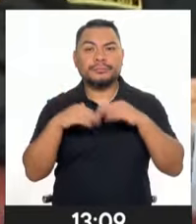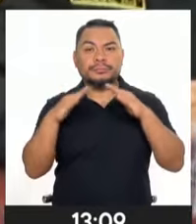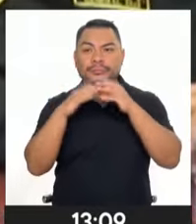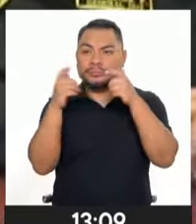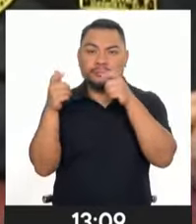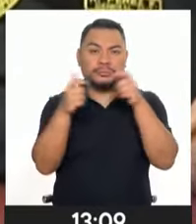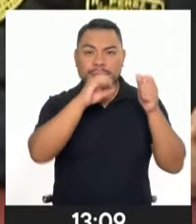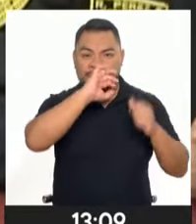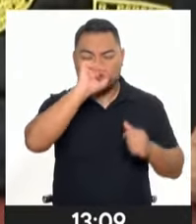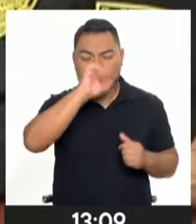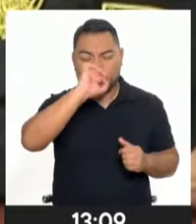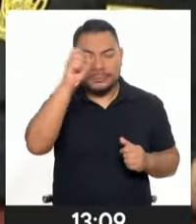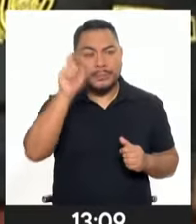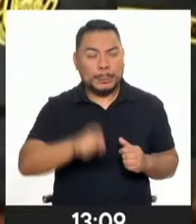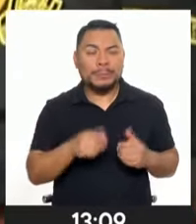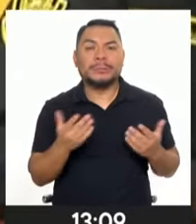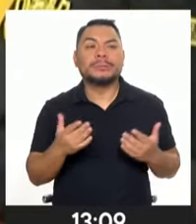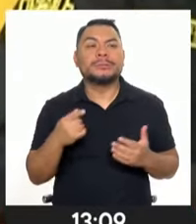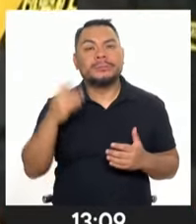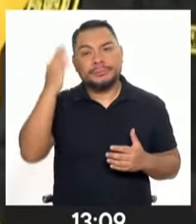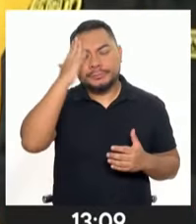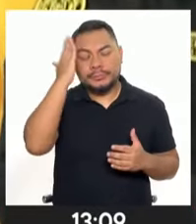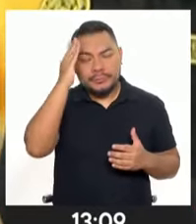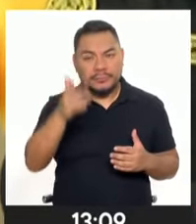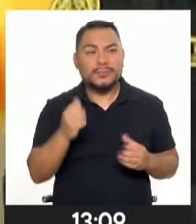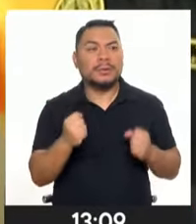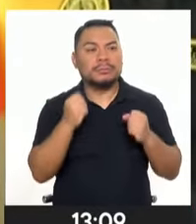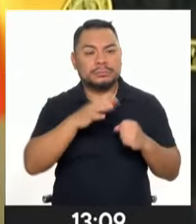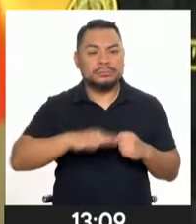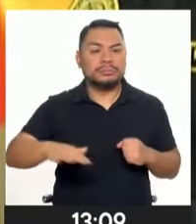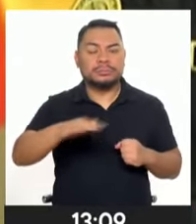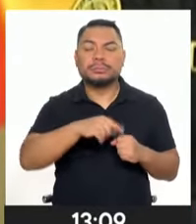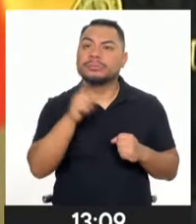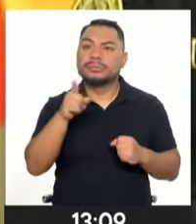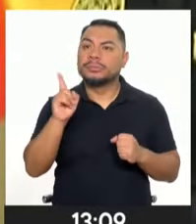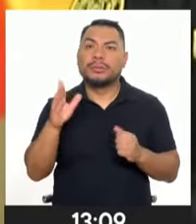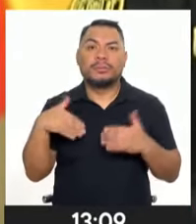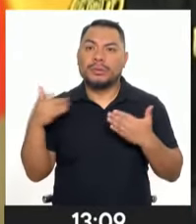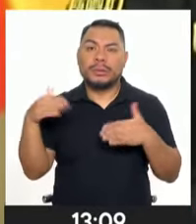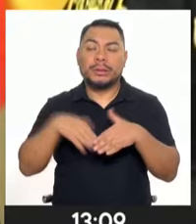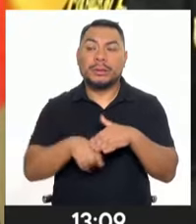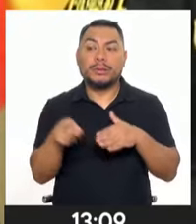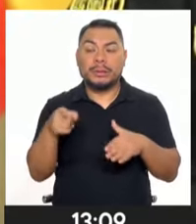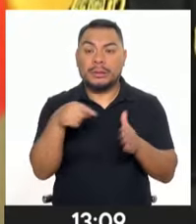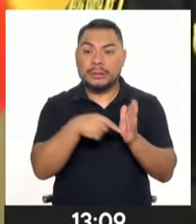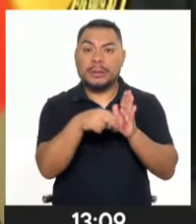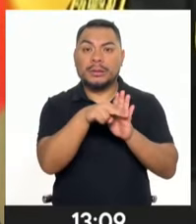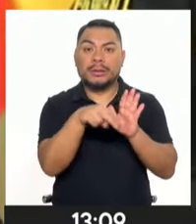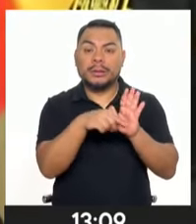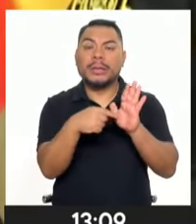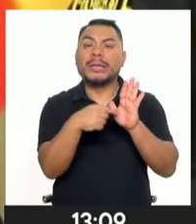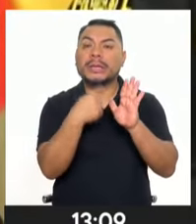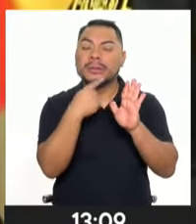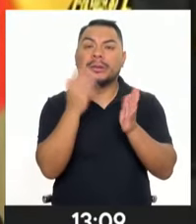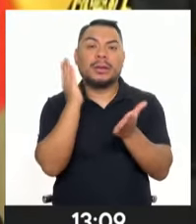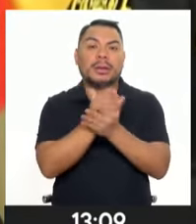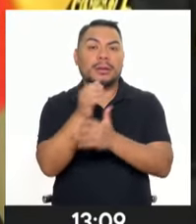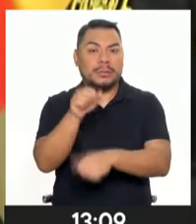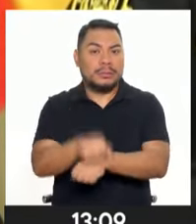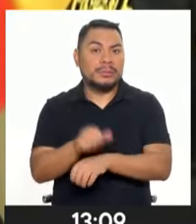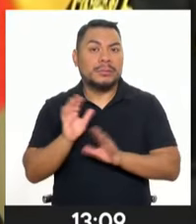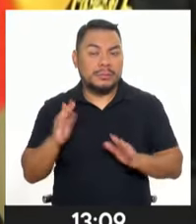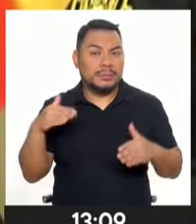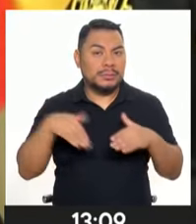debidamente empoderados para hacer las denuncias penales y pasar directamente